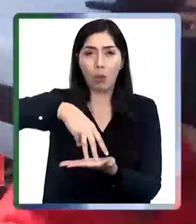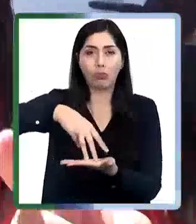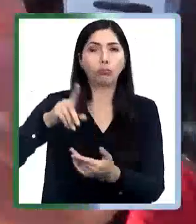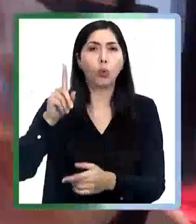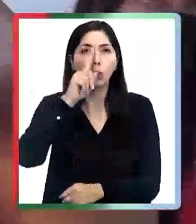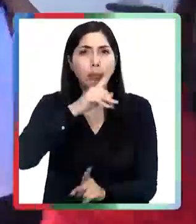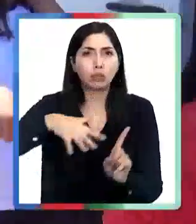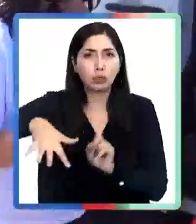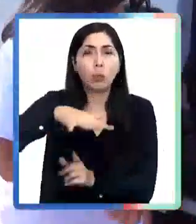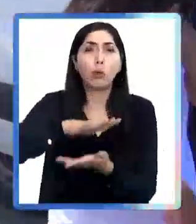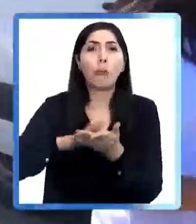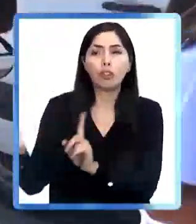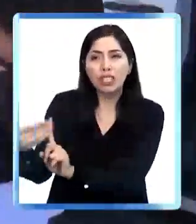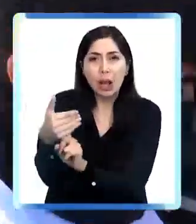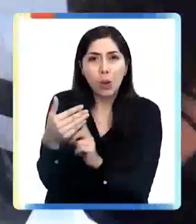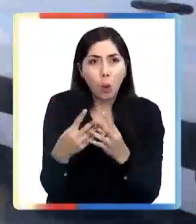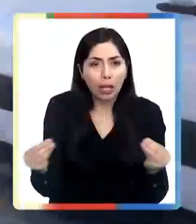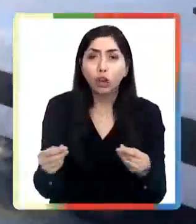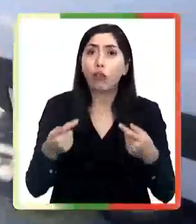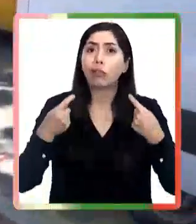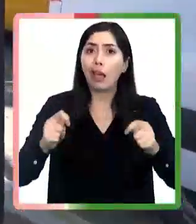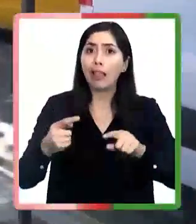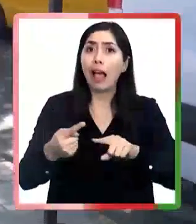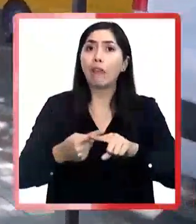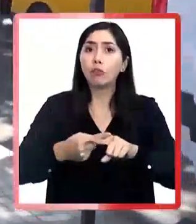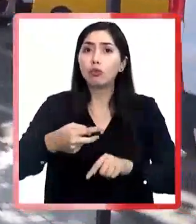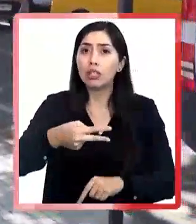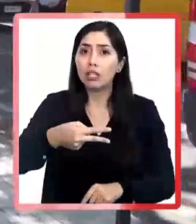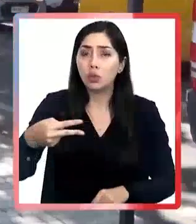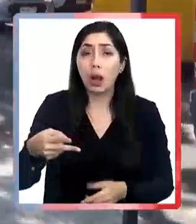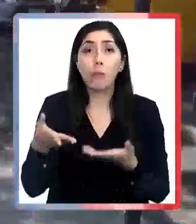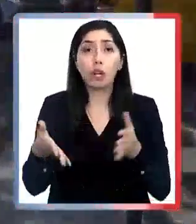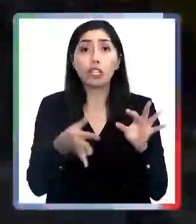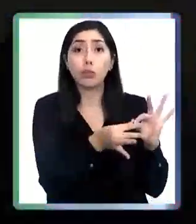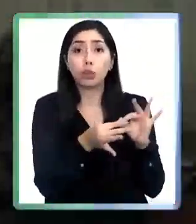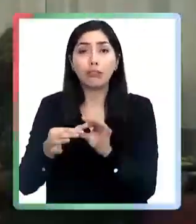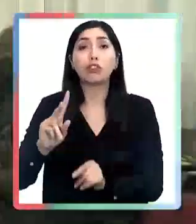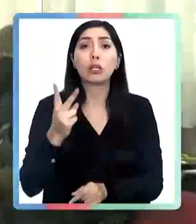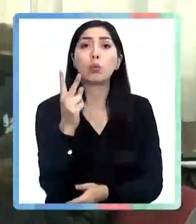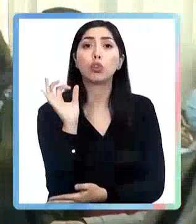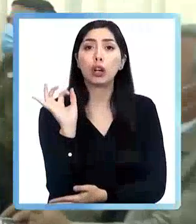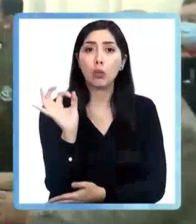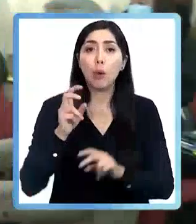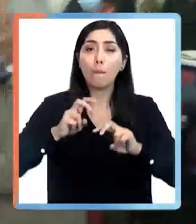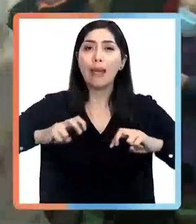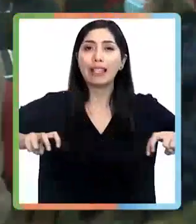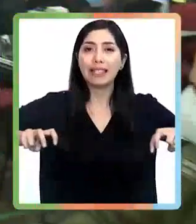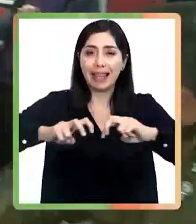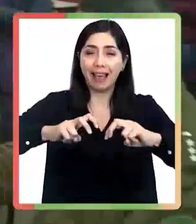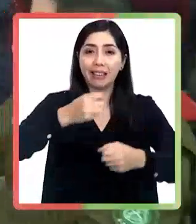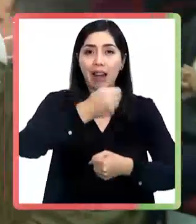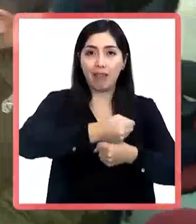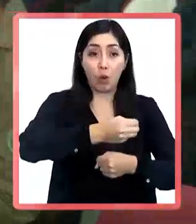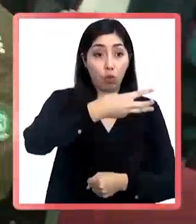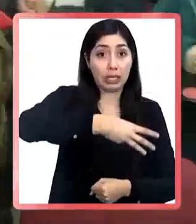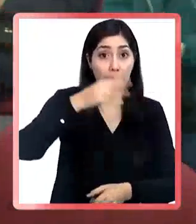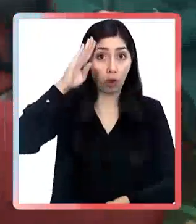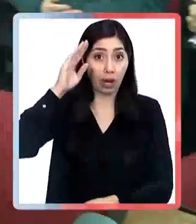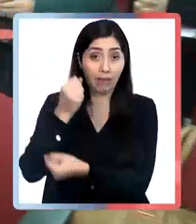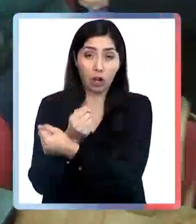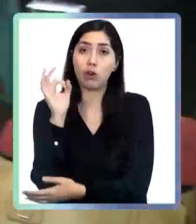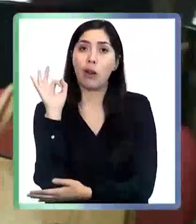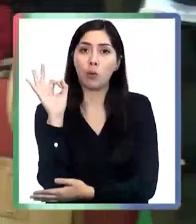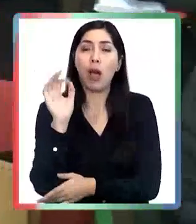ocurridos como secuestros e intentos de abusos sexuales. Por tal motivo, se llevó a cabo la segunda reunión de la mesa de trabajo entre el municipio y las policías,